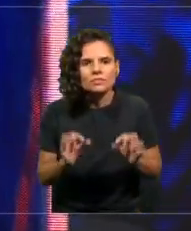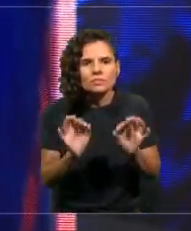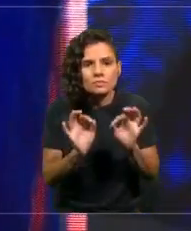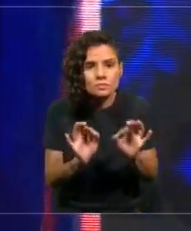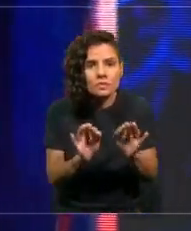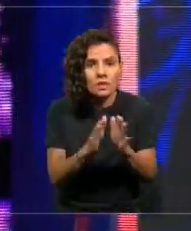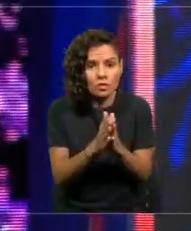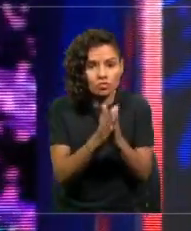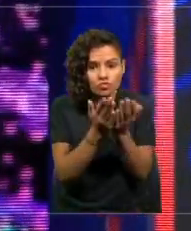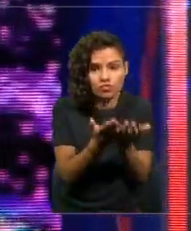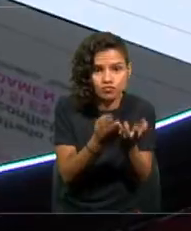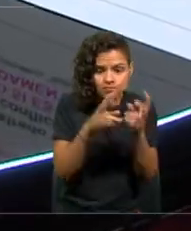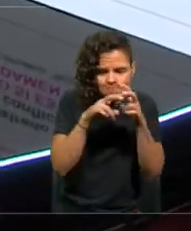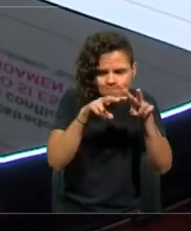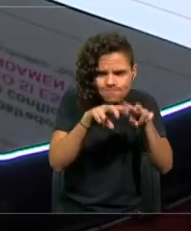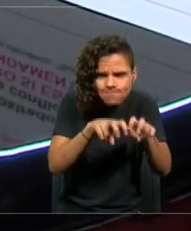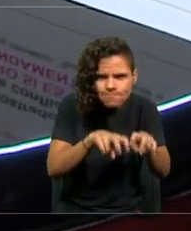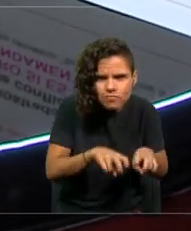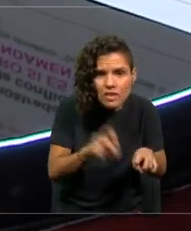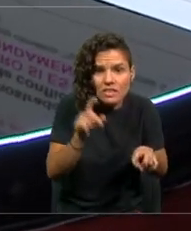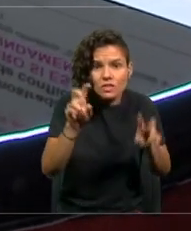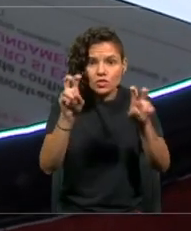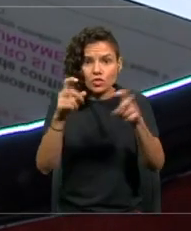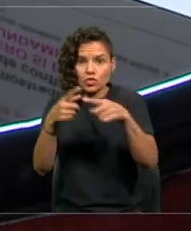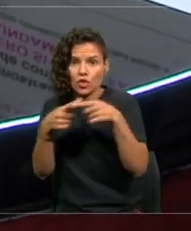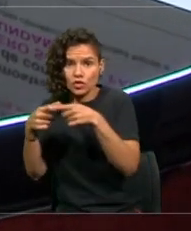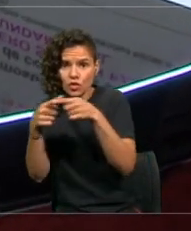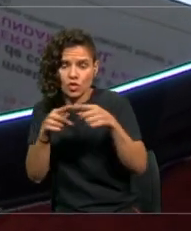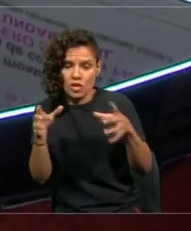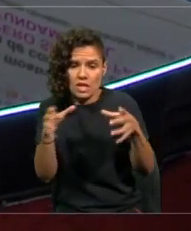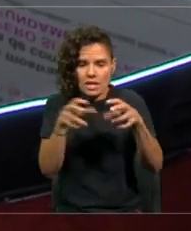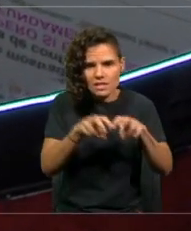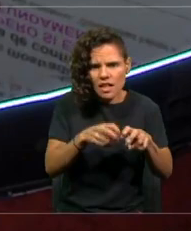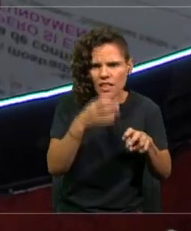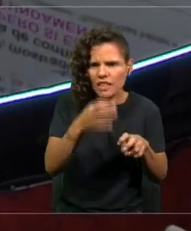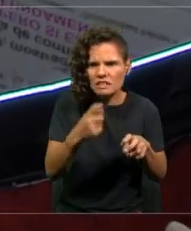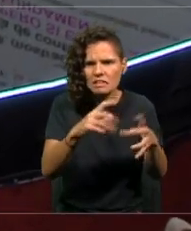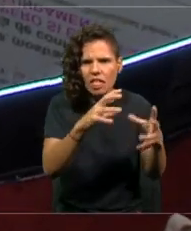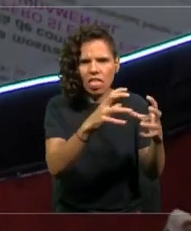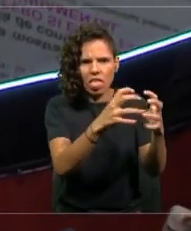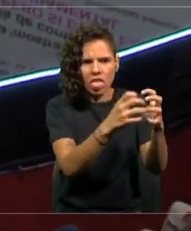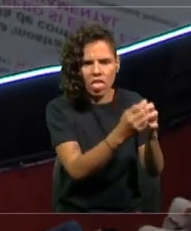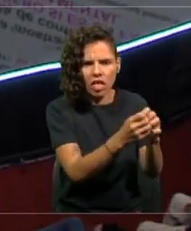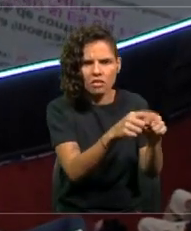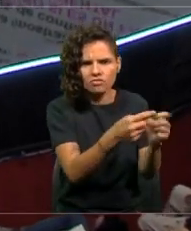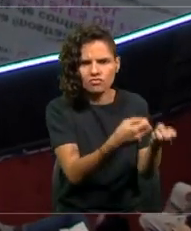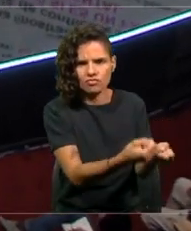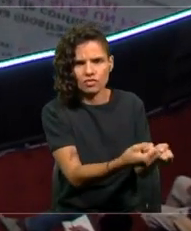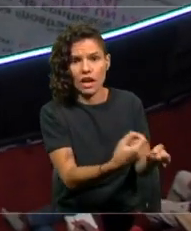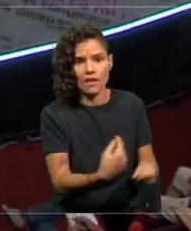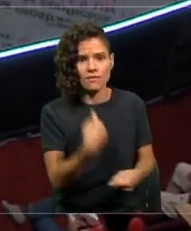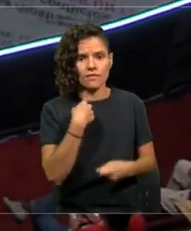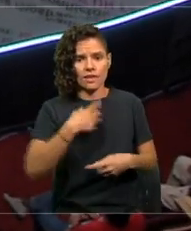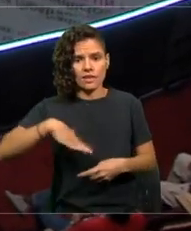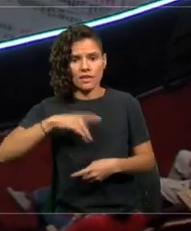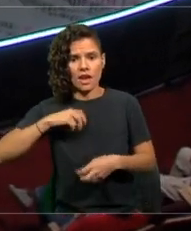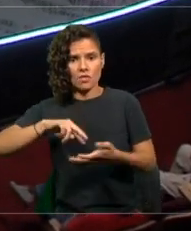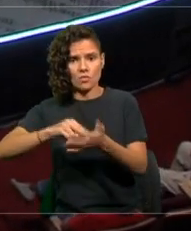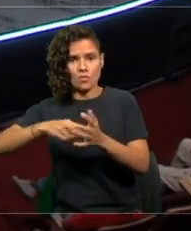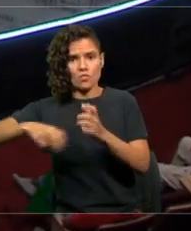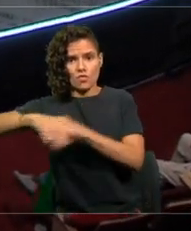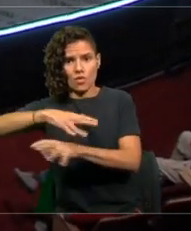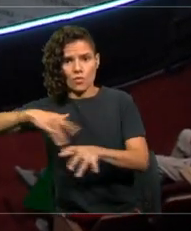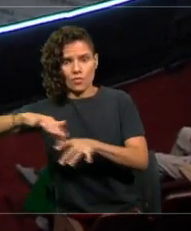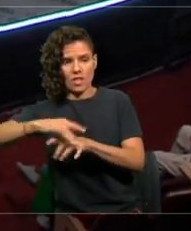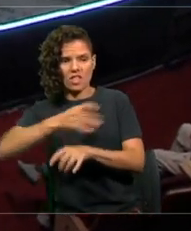sociológicos establecen que el cambio climático no afecta directamente los conflictos, pero,